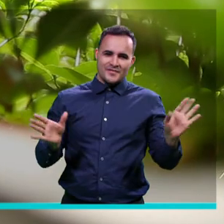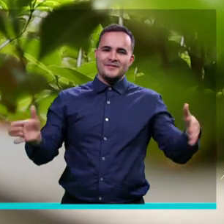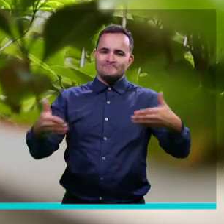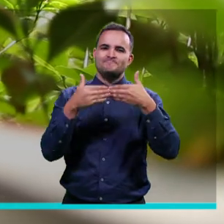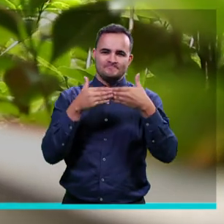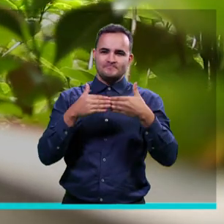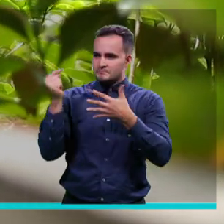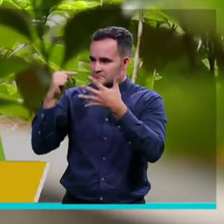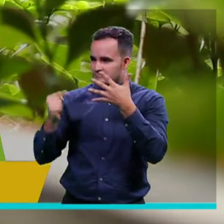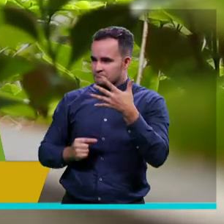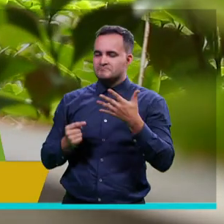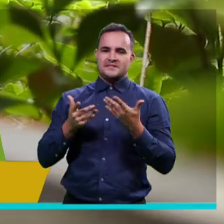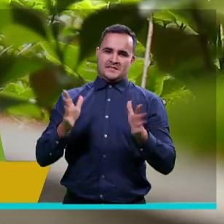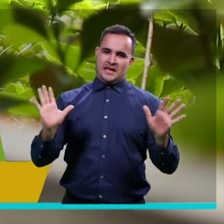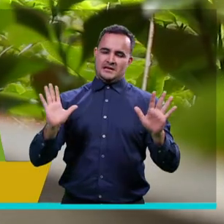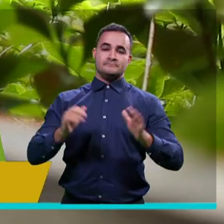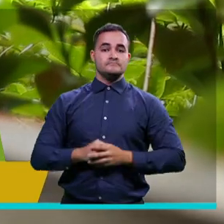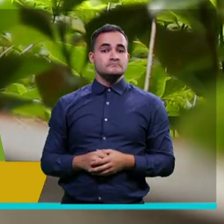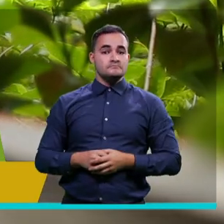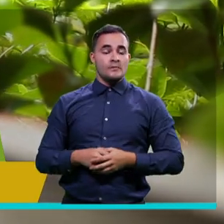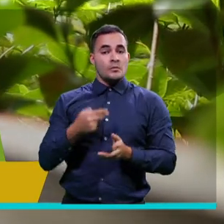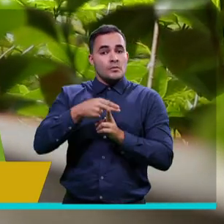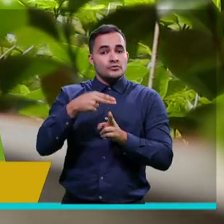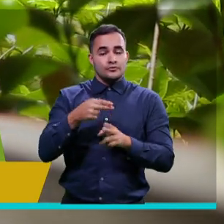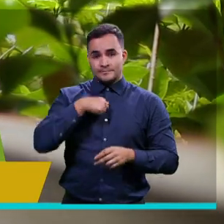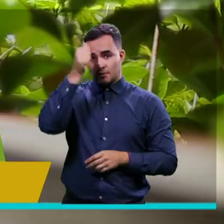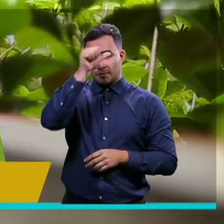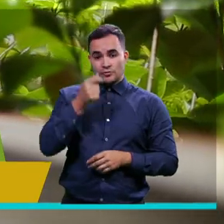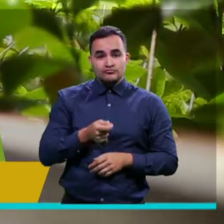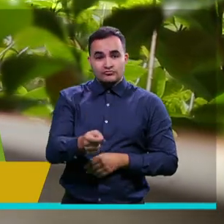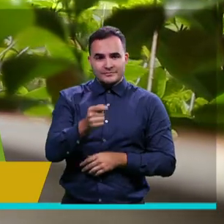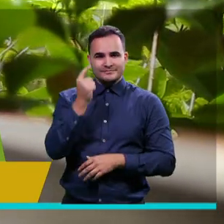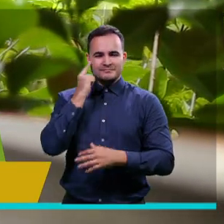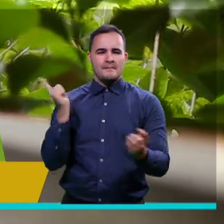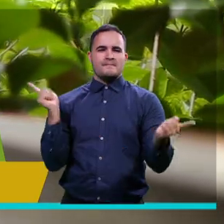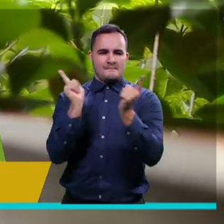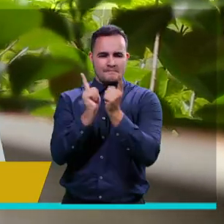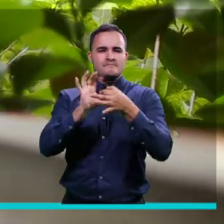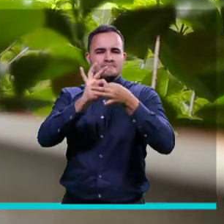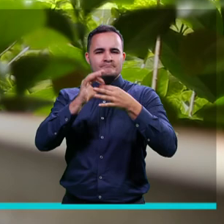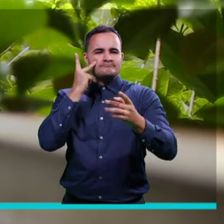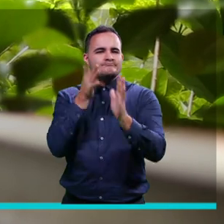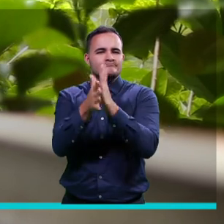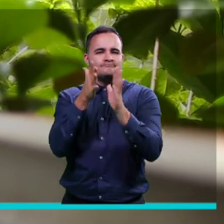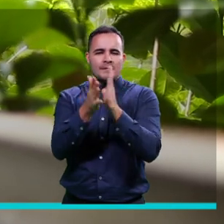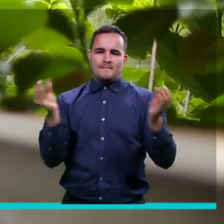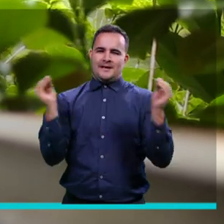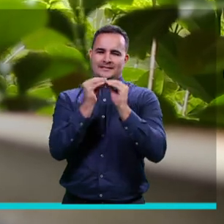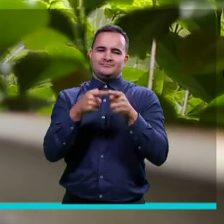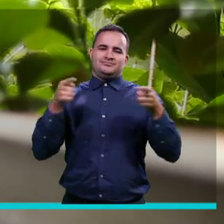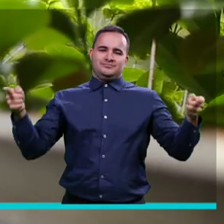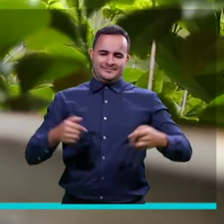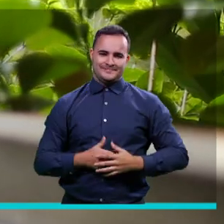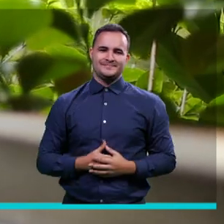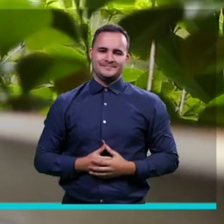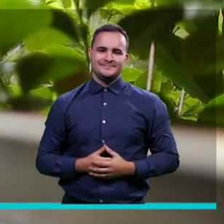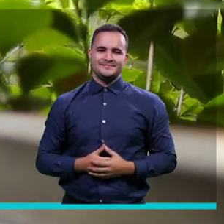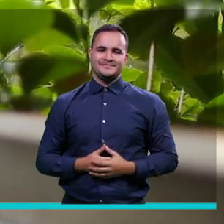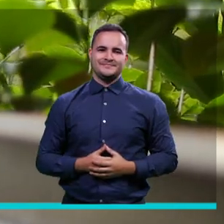Terminamos otra emisión de Medellín Conecta TV, nos encontramos este domingo con más noticias e historias de Medellín Futuro.